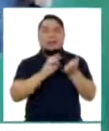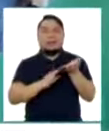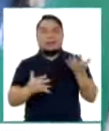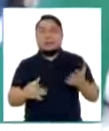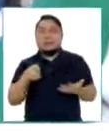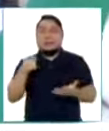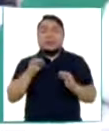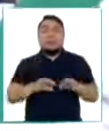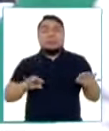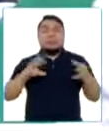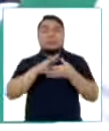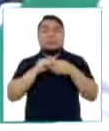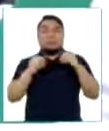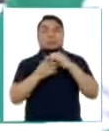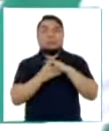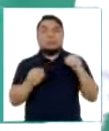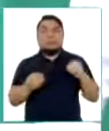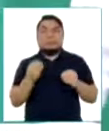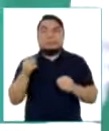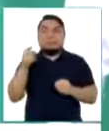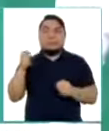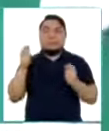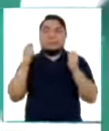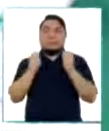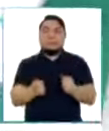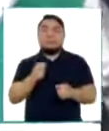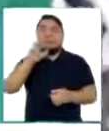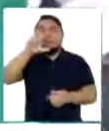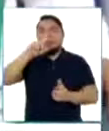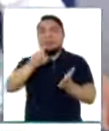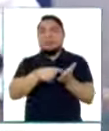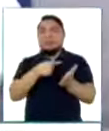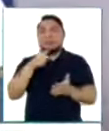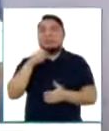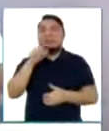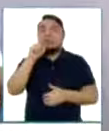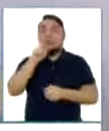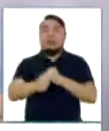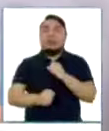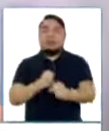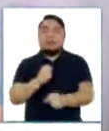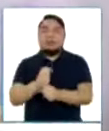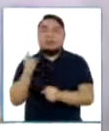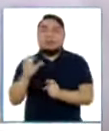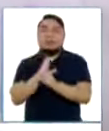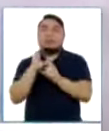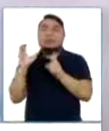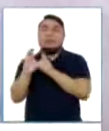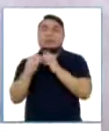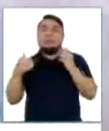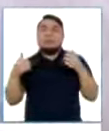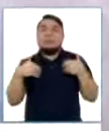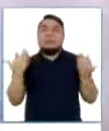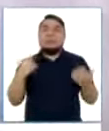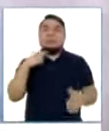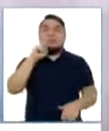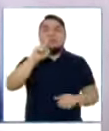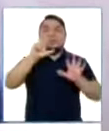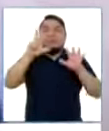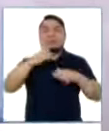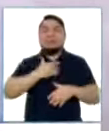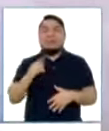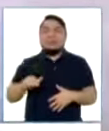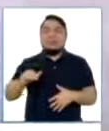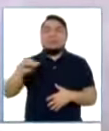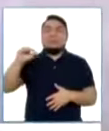todos los países que ha llegado justamente ha donado sangre tres veces por año y es una cultura que él tiene desde los 18, hoy